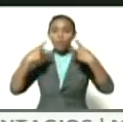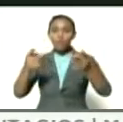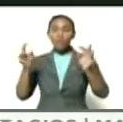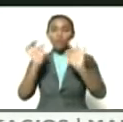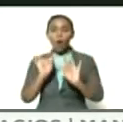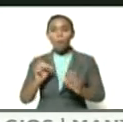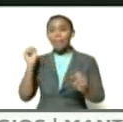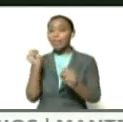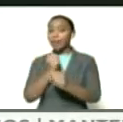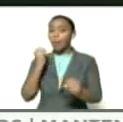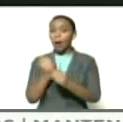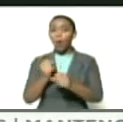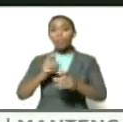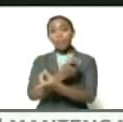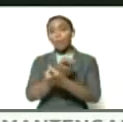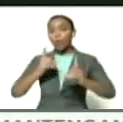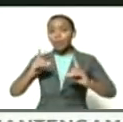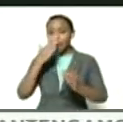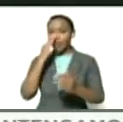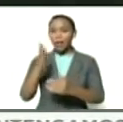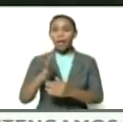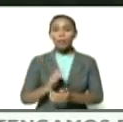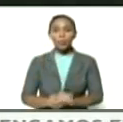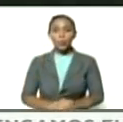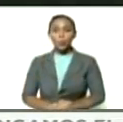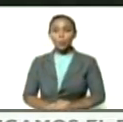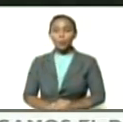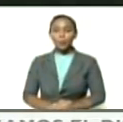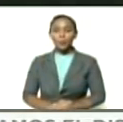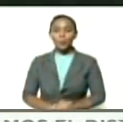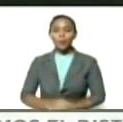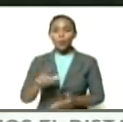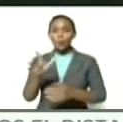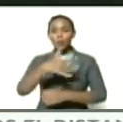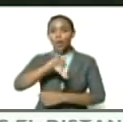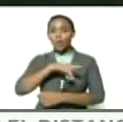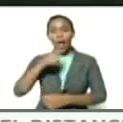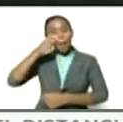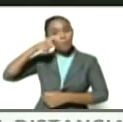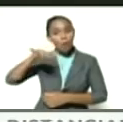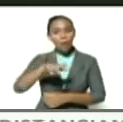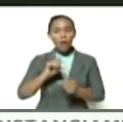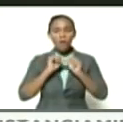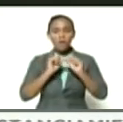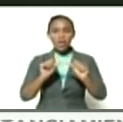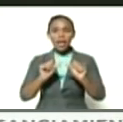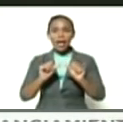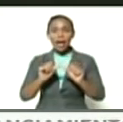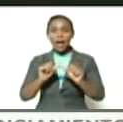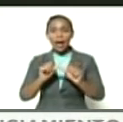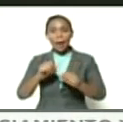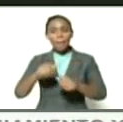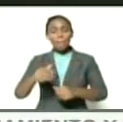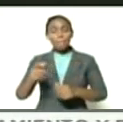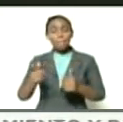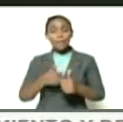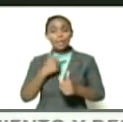gestión de democracia directa donde el pueblo fije las prioridades